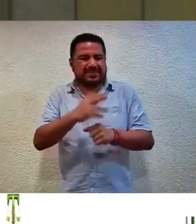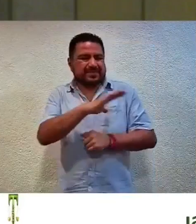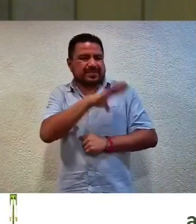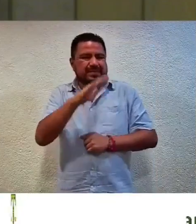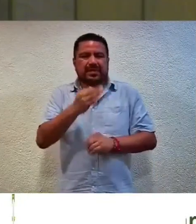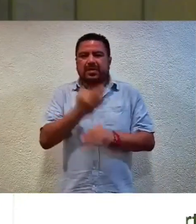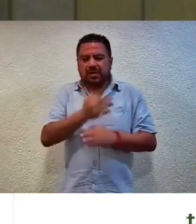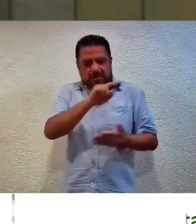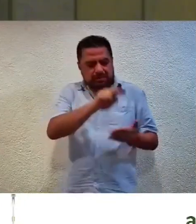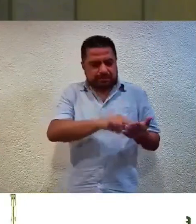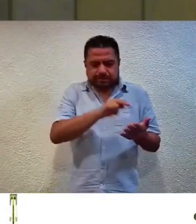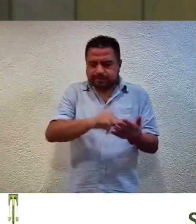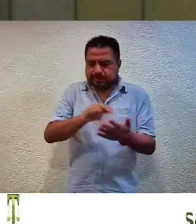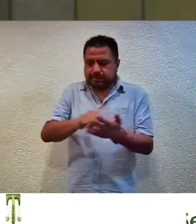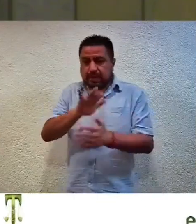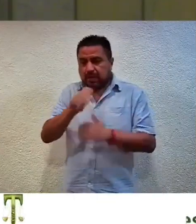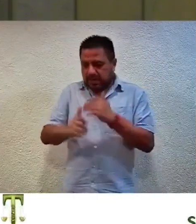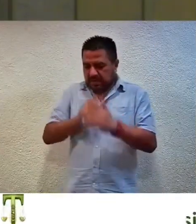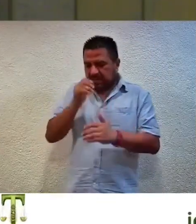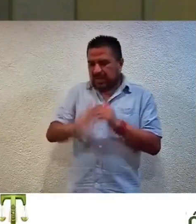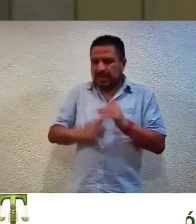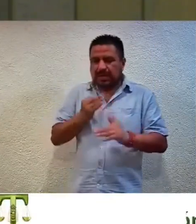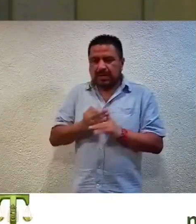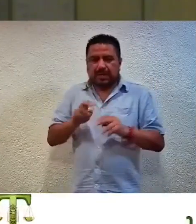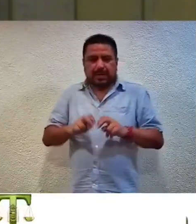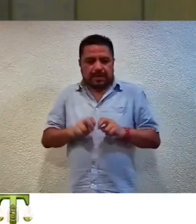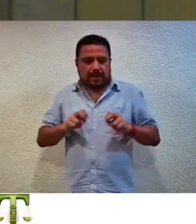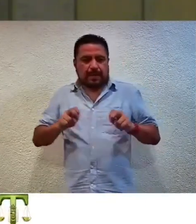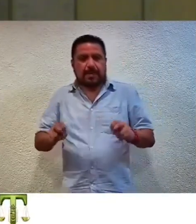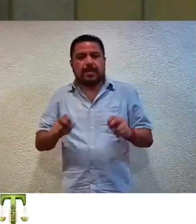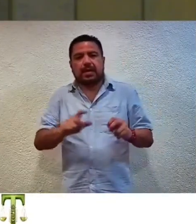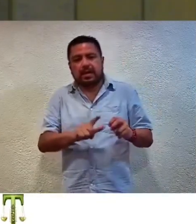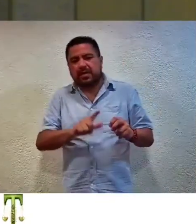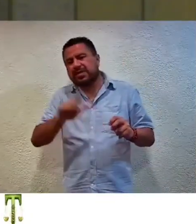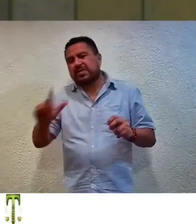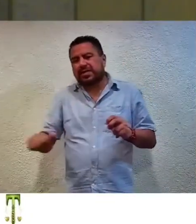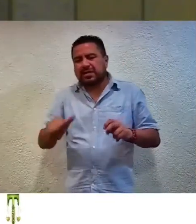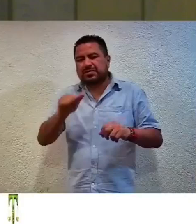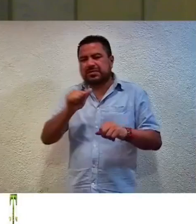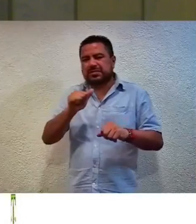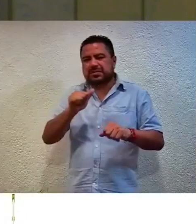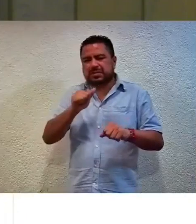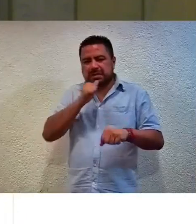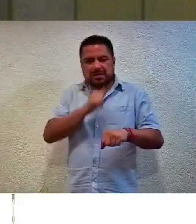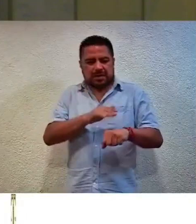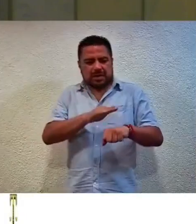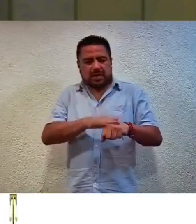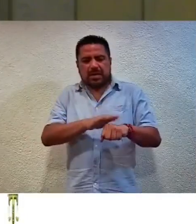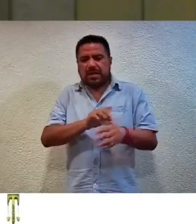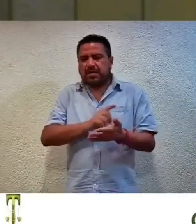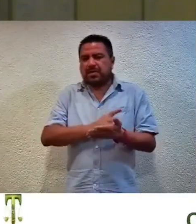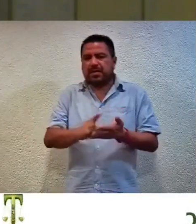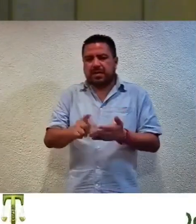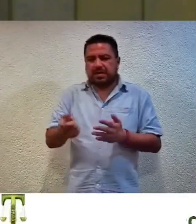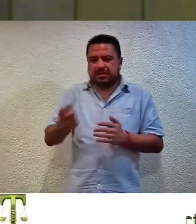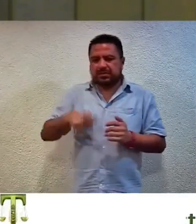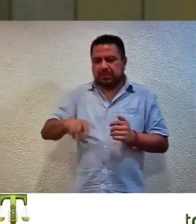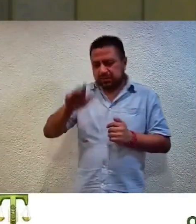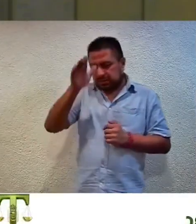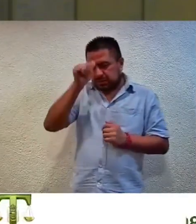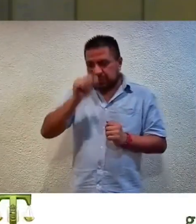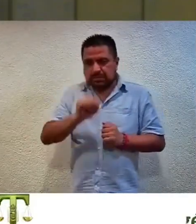Sirva se recaba las firmas a la conclusión de la presente resolución y en consecuencia notifíquese como en derecho corresponda.